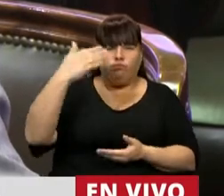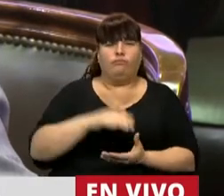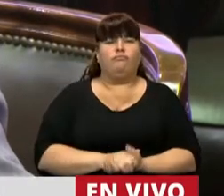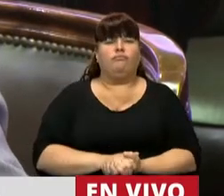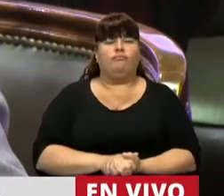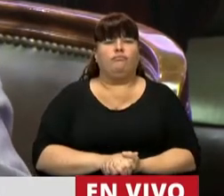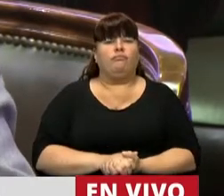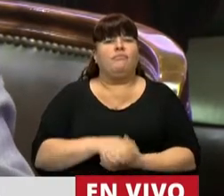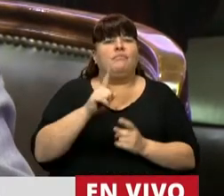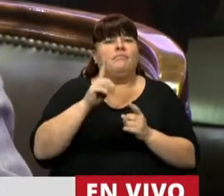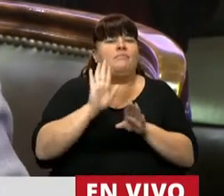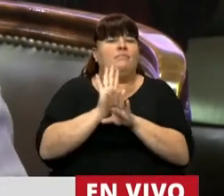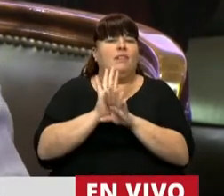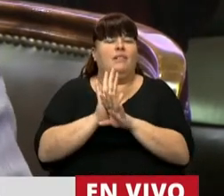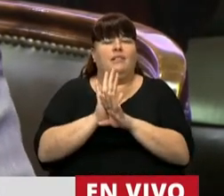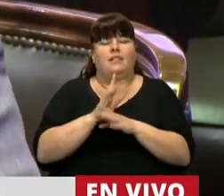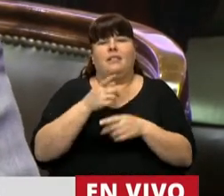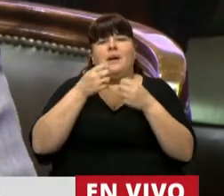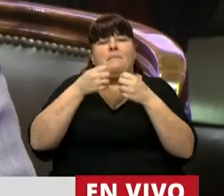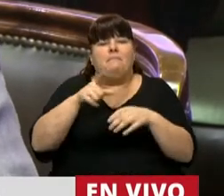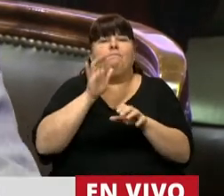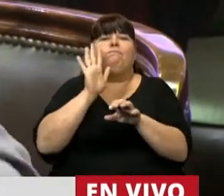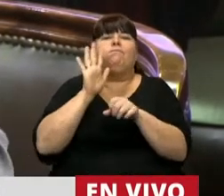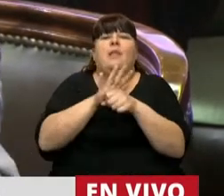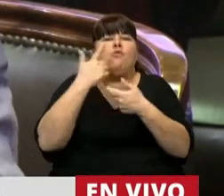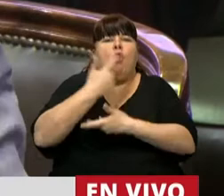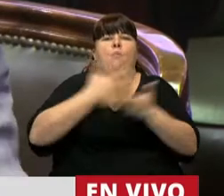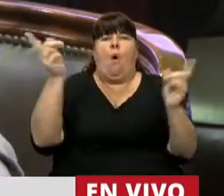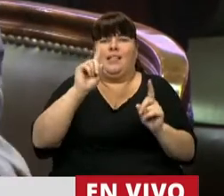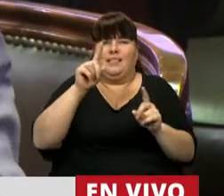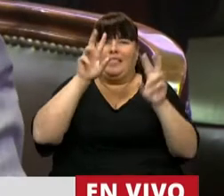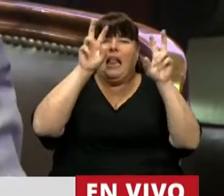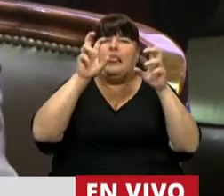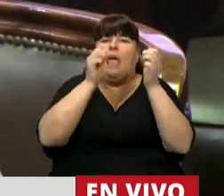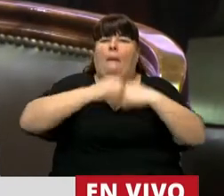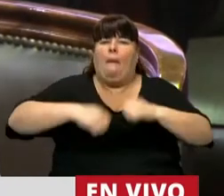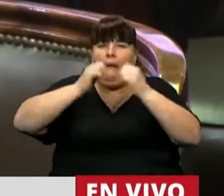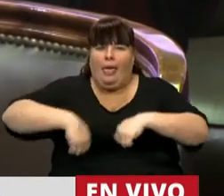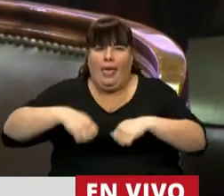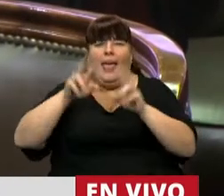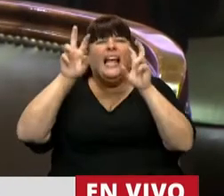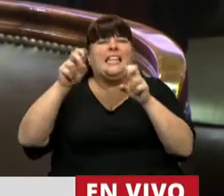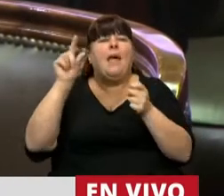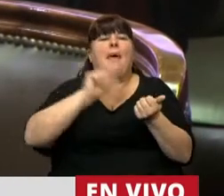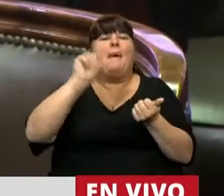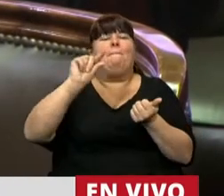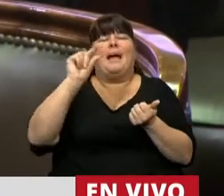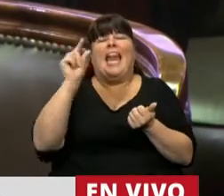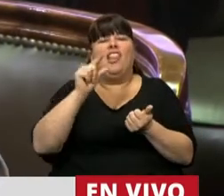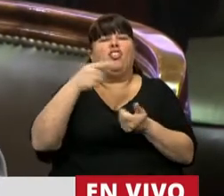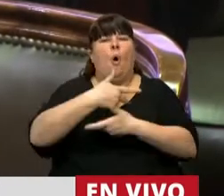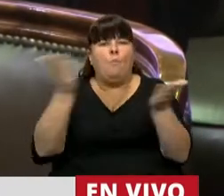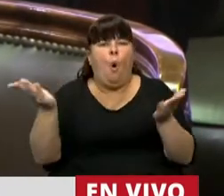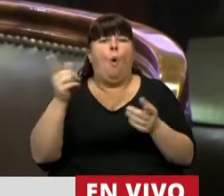es la punta de un iceberg que está tapando muchos temas relacionados con el crédito público,